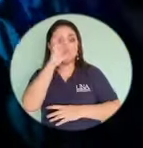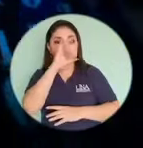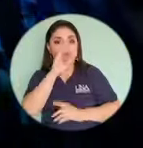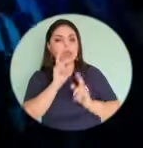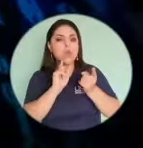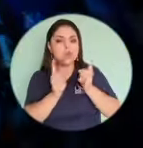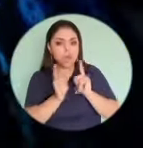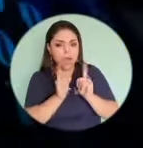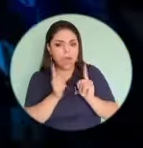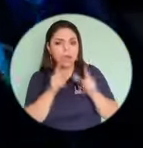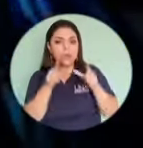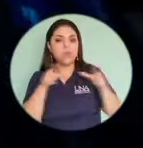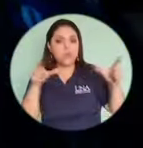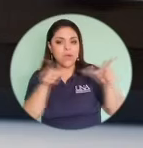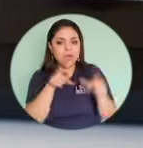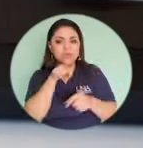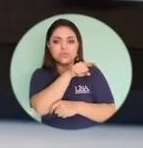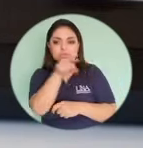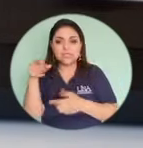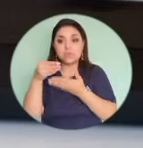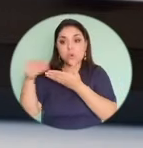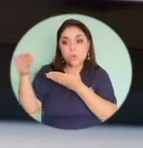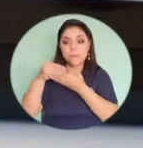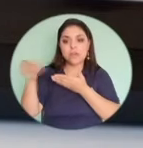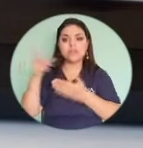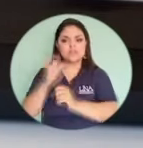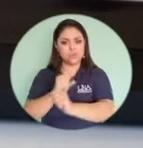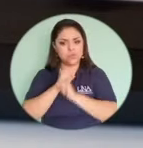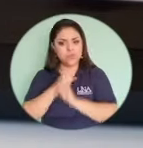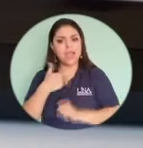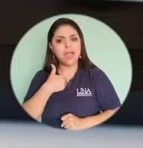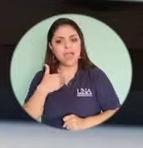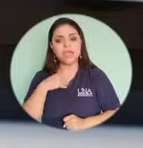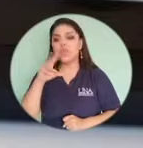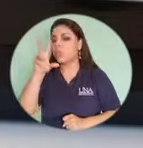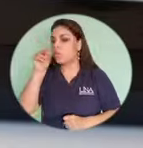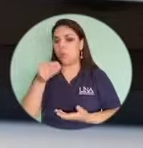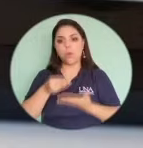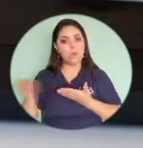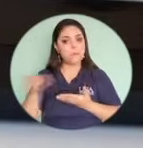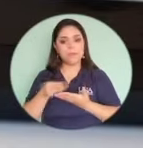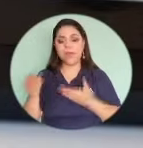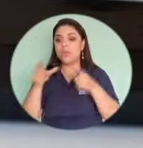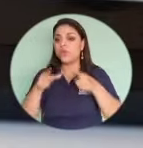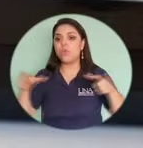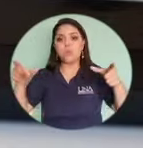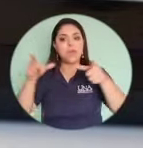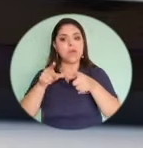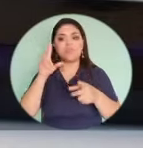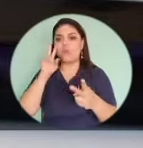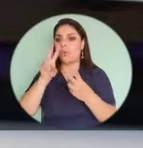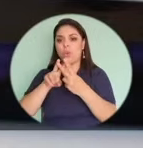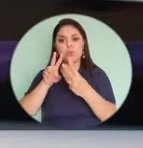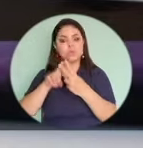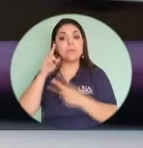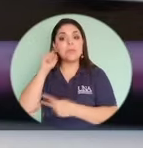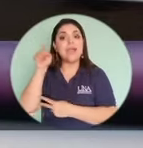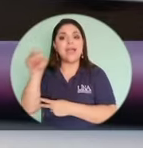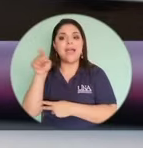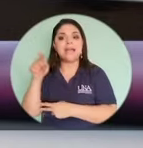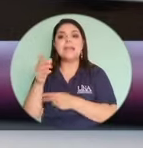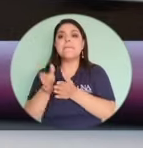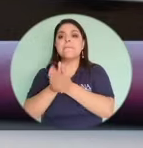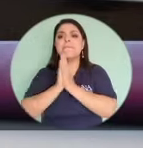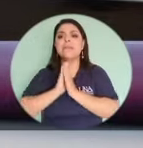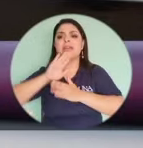sitios es en los que estamos comprando la seguridad que nos ofrecen esos sitios. No comprar en sitios desconocidos. ¿Por qué? Porque en